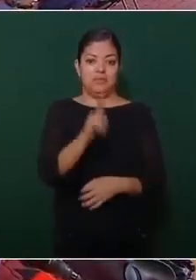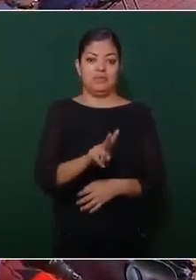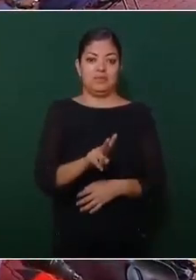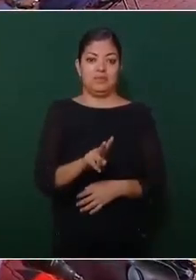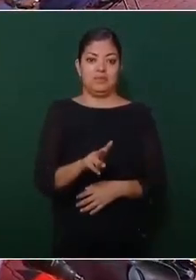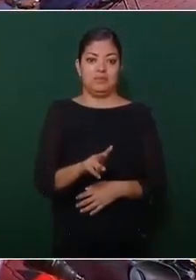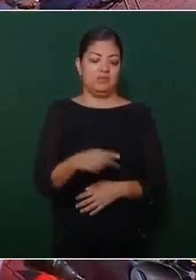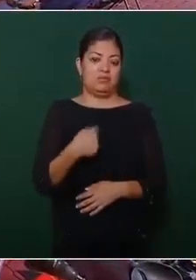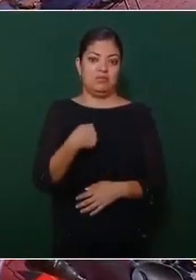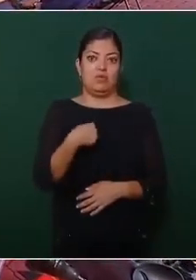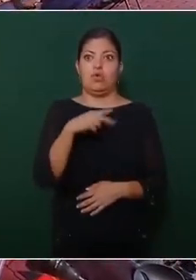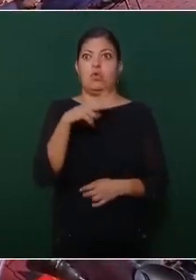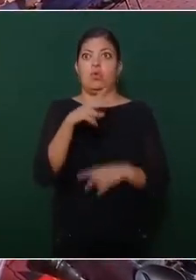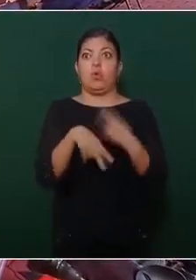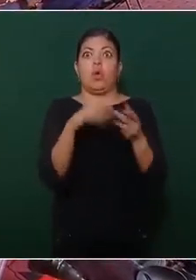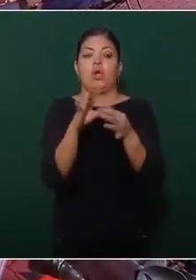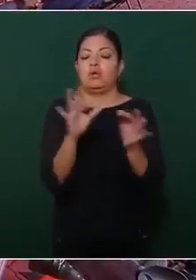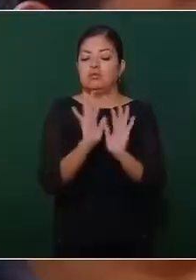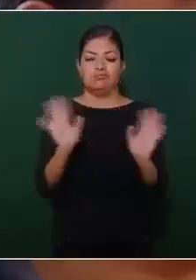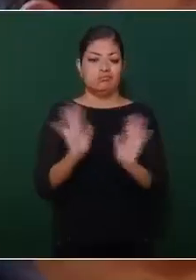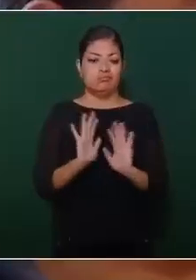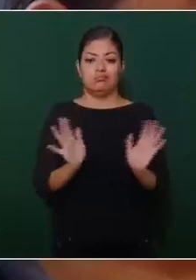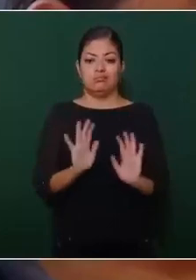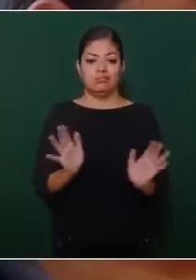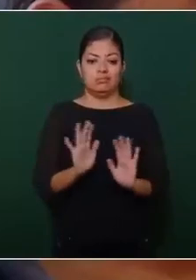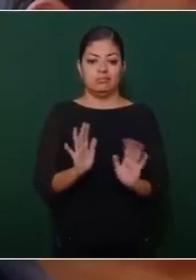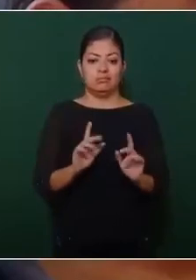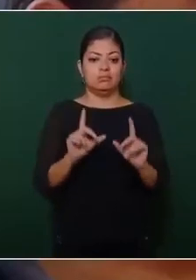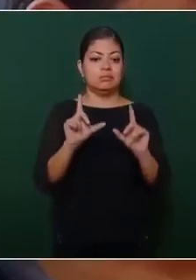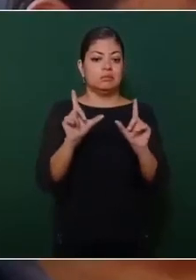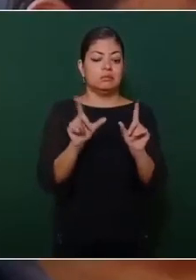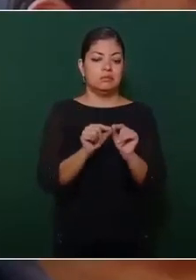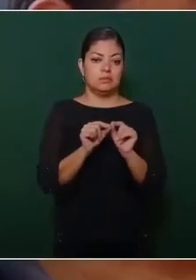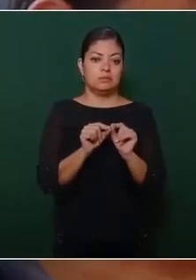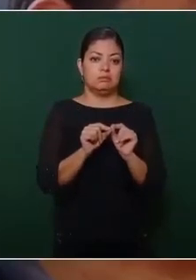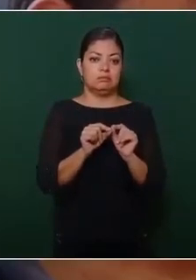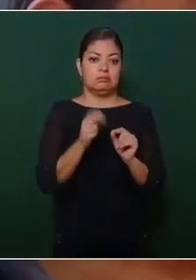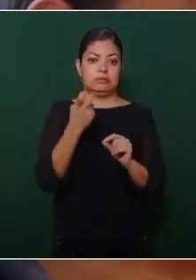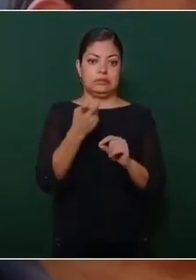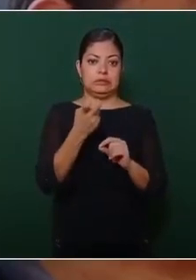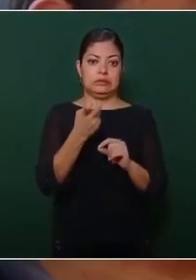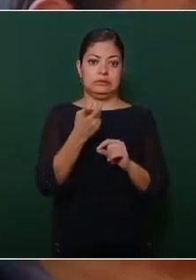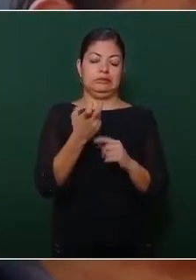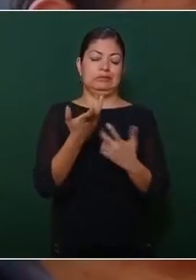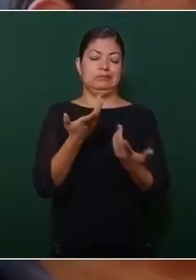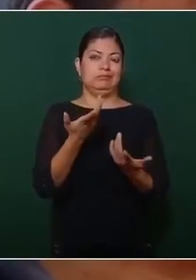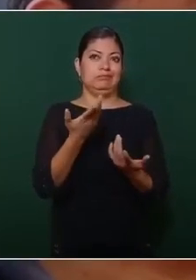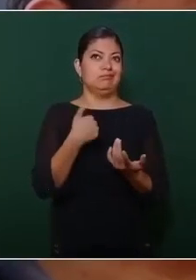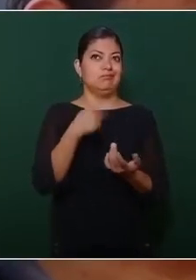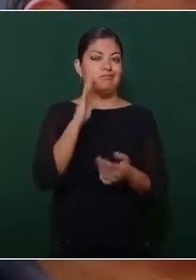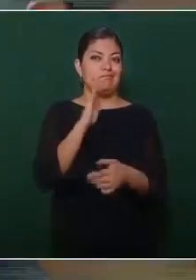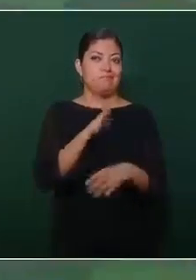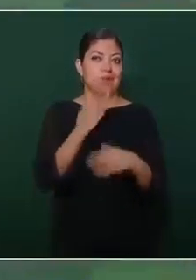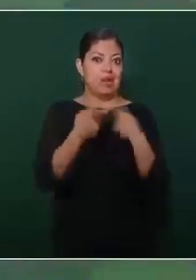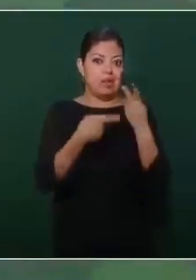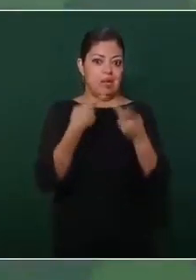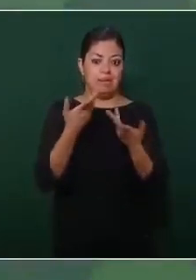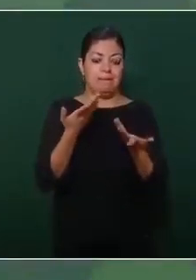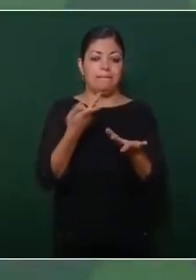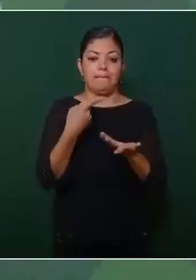no voy a hablar de eso, además es hasta de mal gusto. Pero